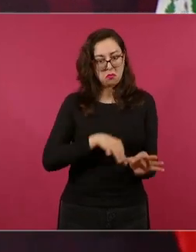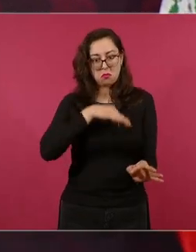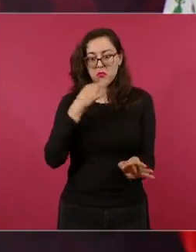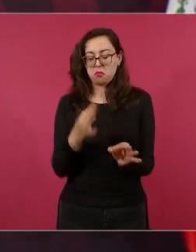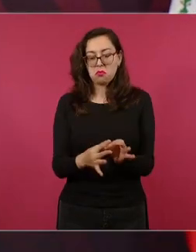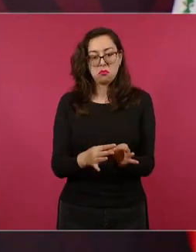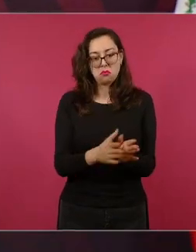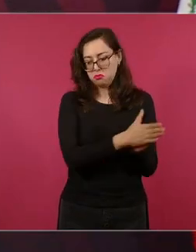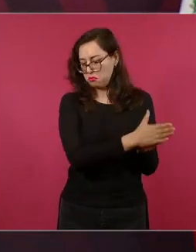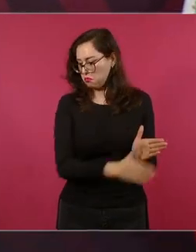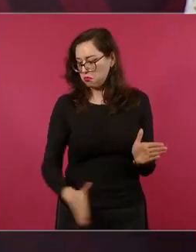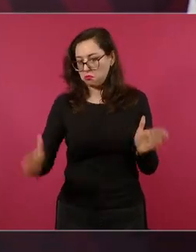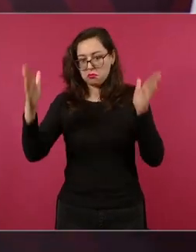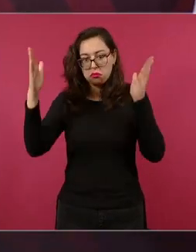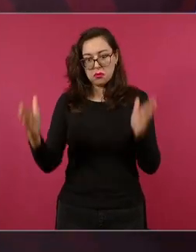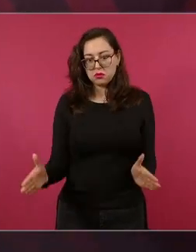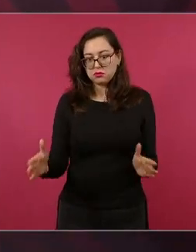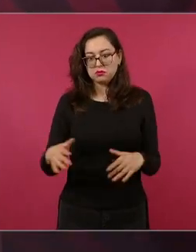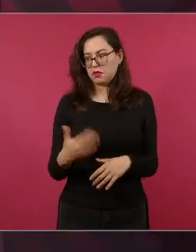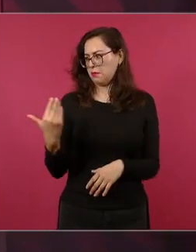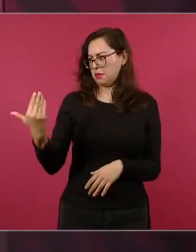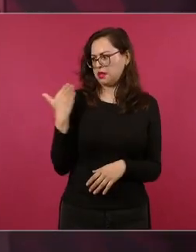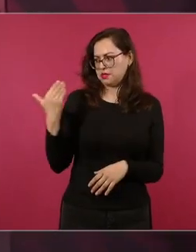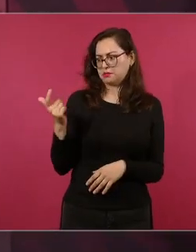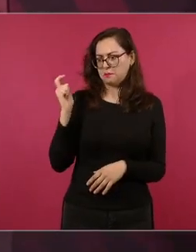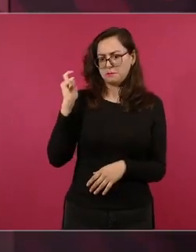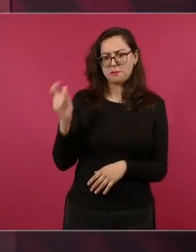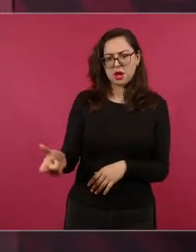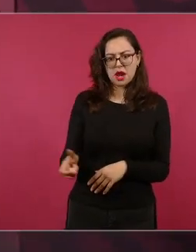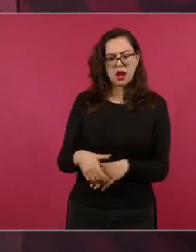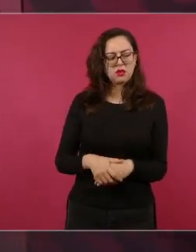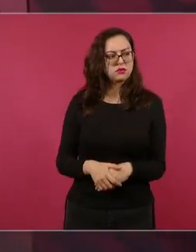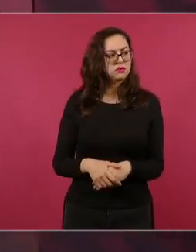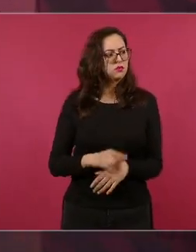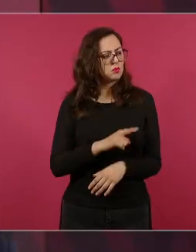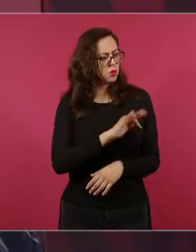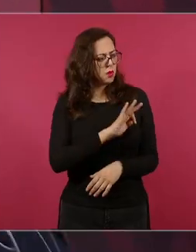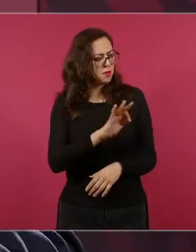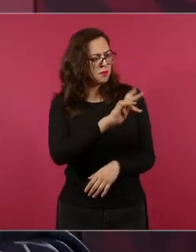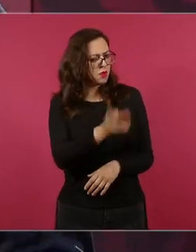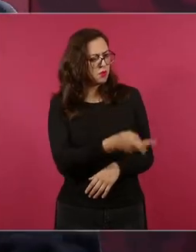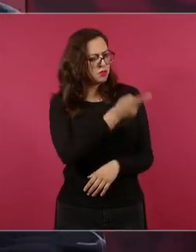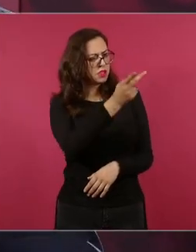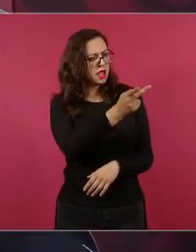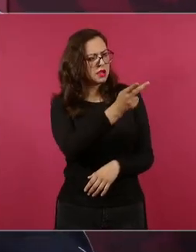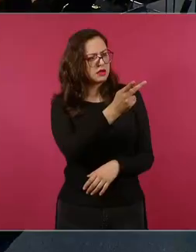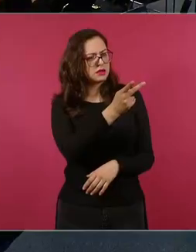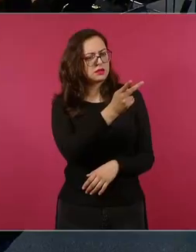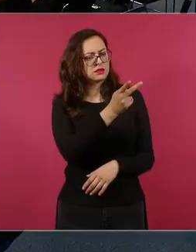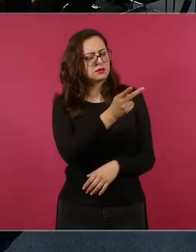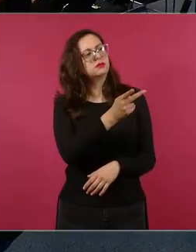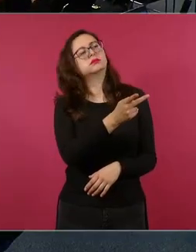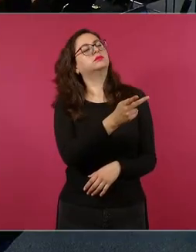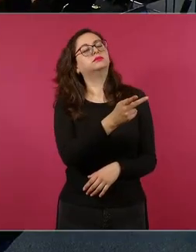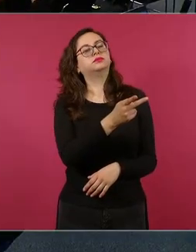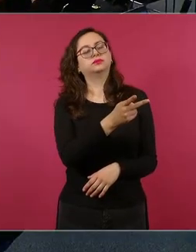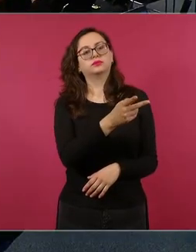pagar a ver por qué no preguntas de favor a